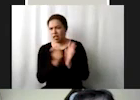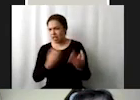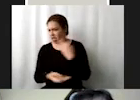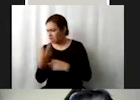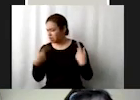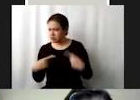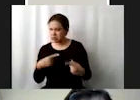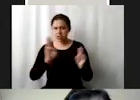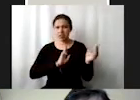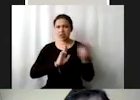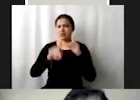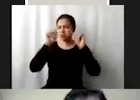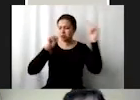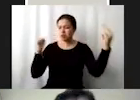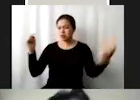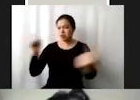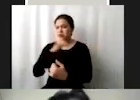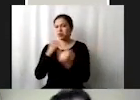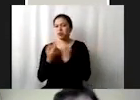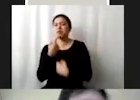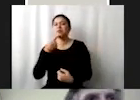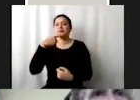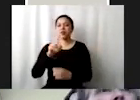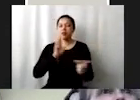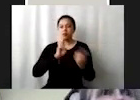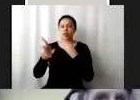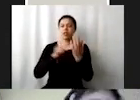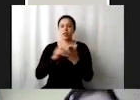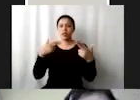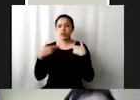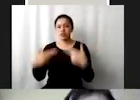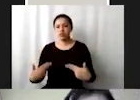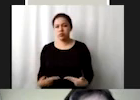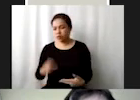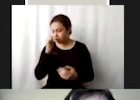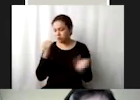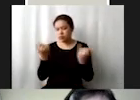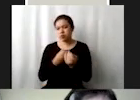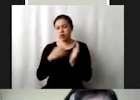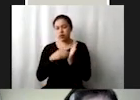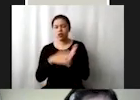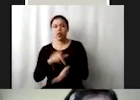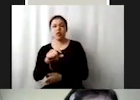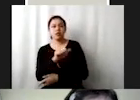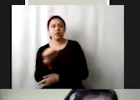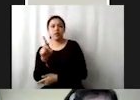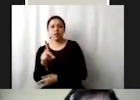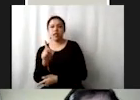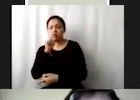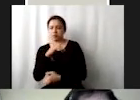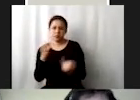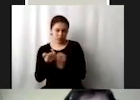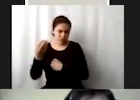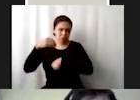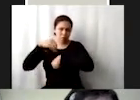del mundo así igual que la declaración universal de los derechos humanos pues también la agenda 2030 se le puede poner